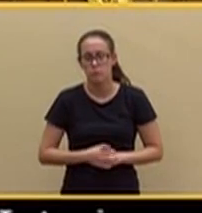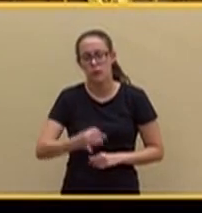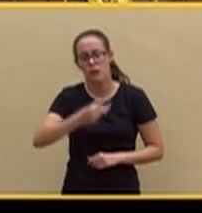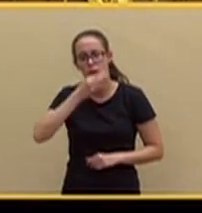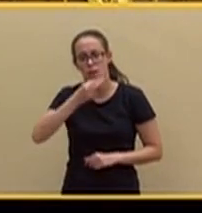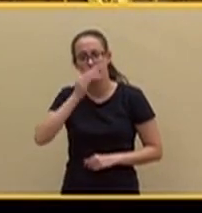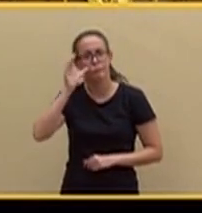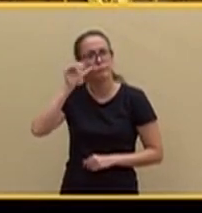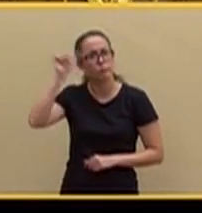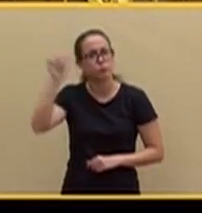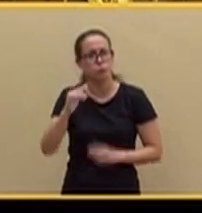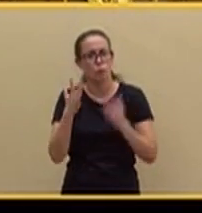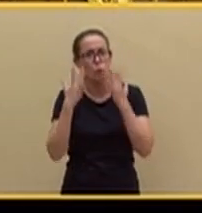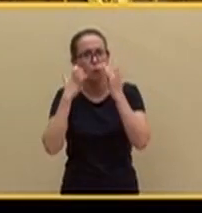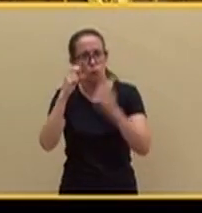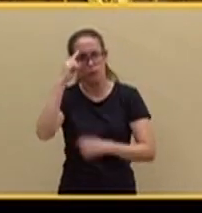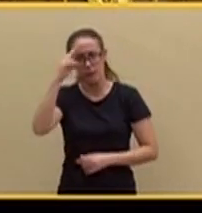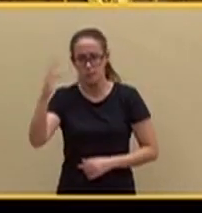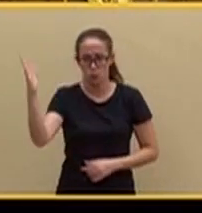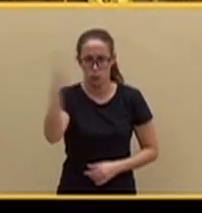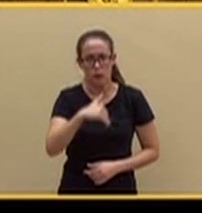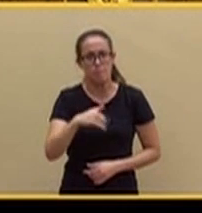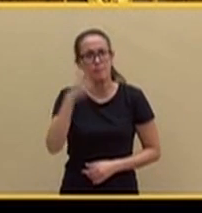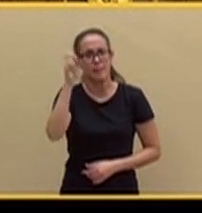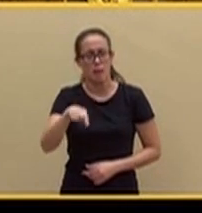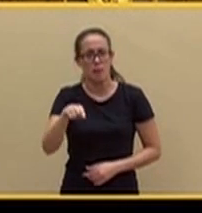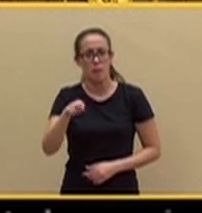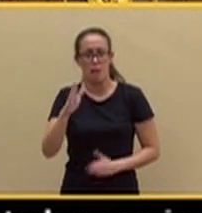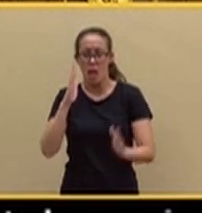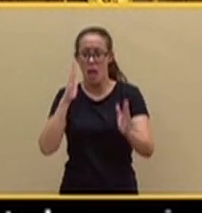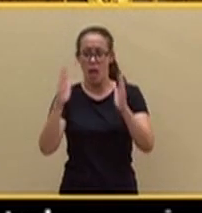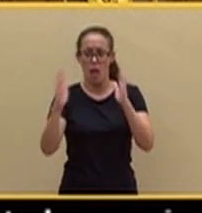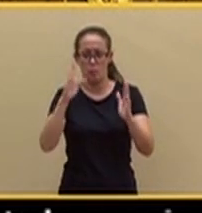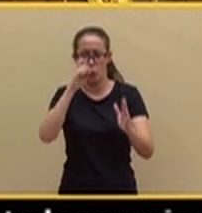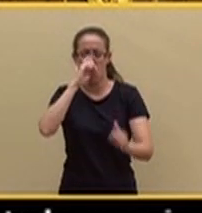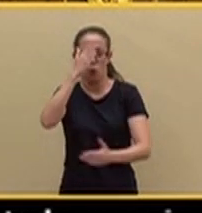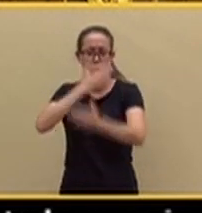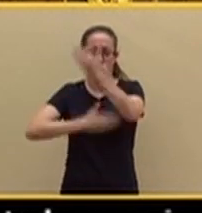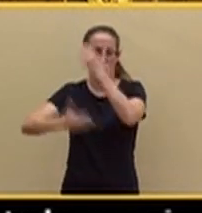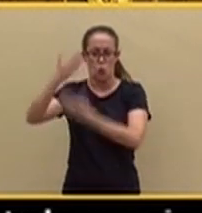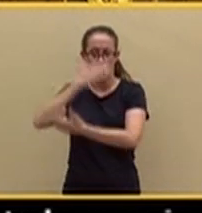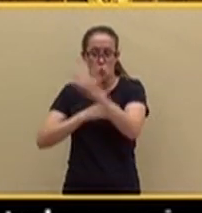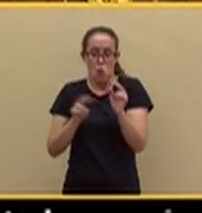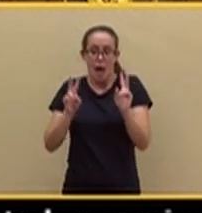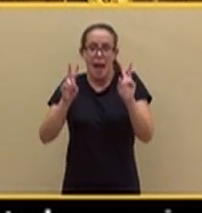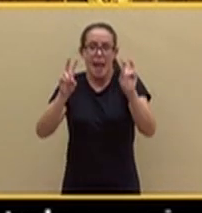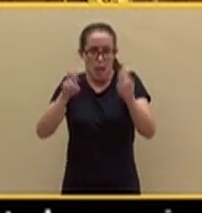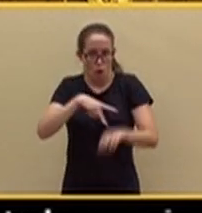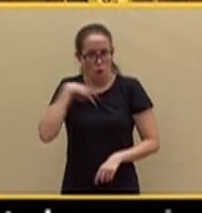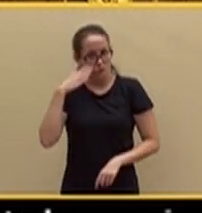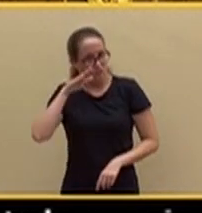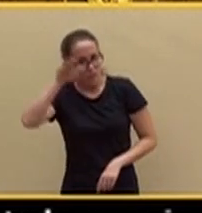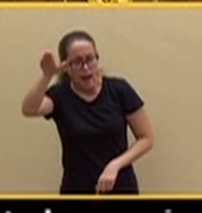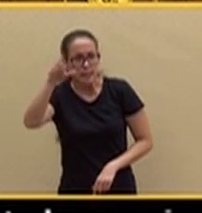escuchado un discurso cargado de nostalgia, de épocas predemocráticas, neofranquistas, actualmente, revisionistas de una historia